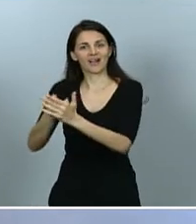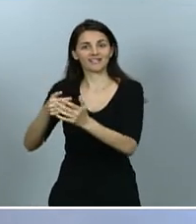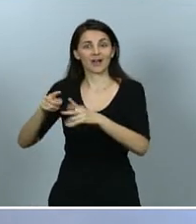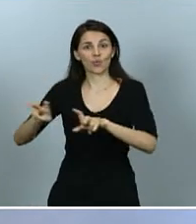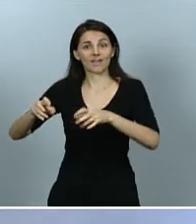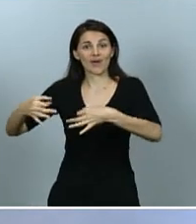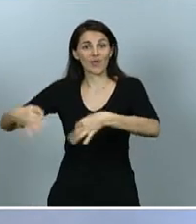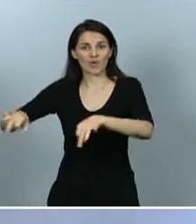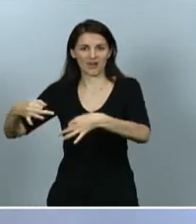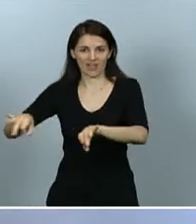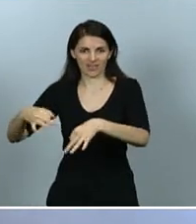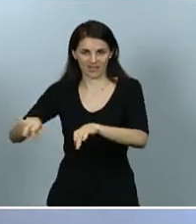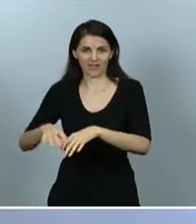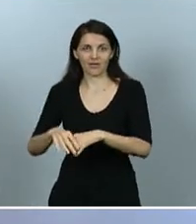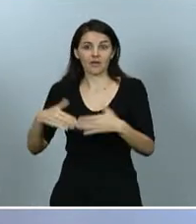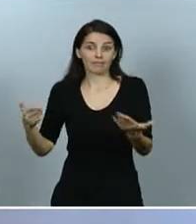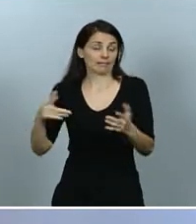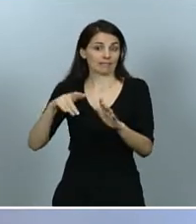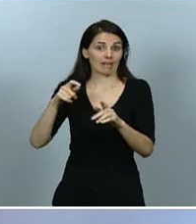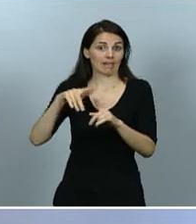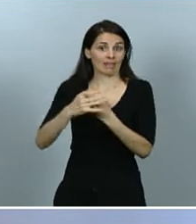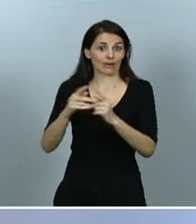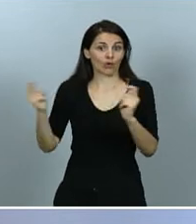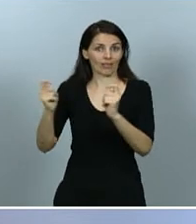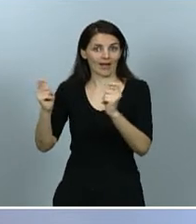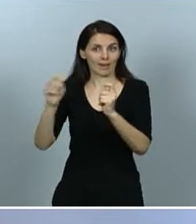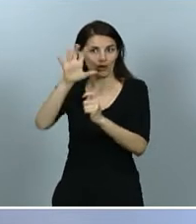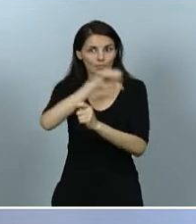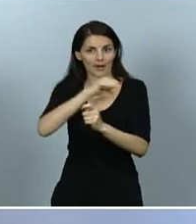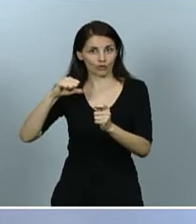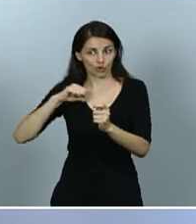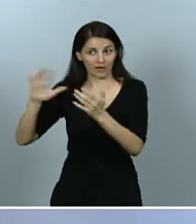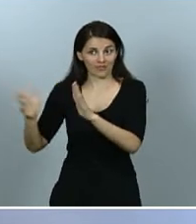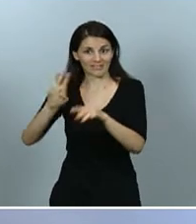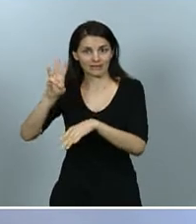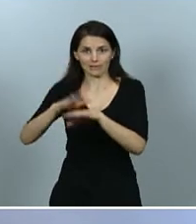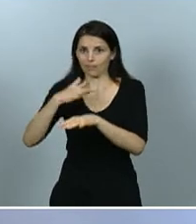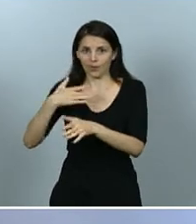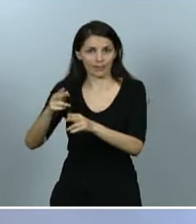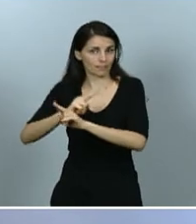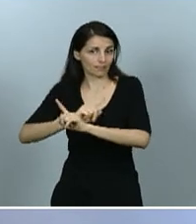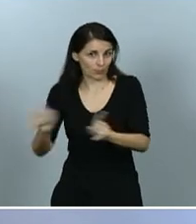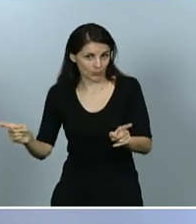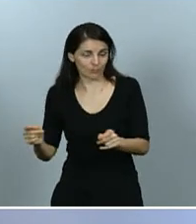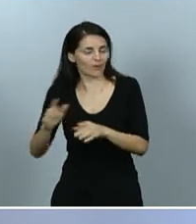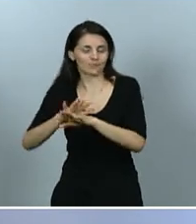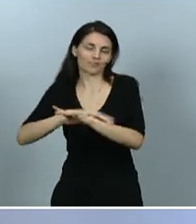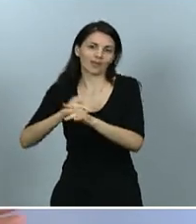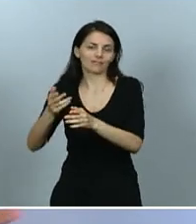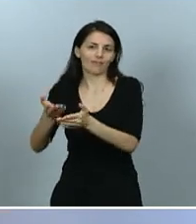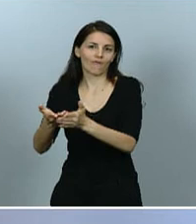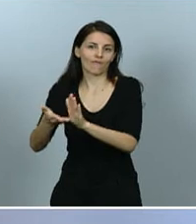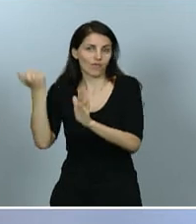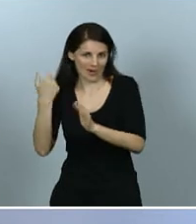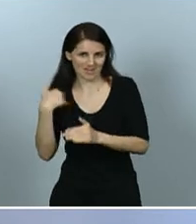alarma en estas comunidades autónomas, en estas unidades territoriales que están en fase 3. Por tanto, estamos superando una situación muy excepcional,